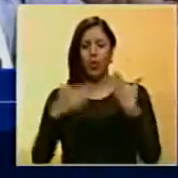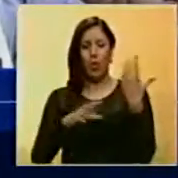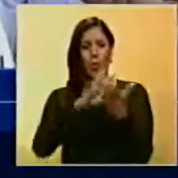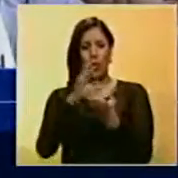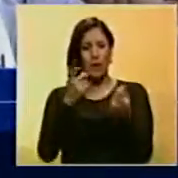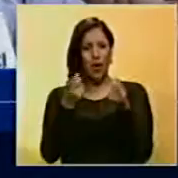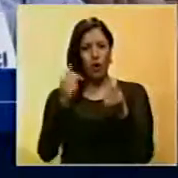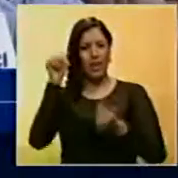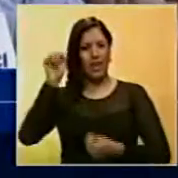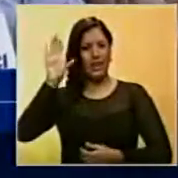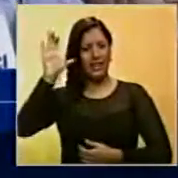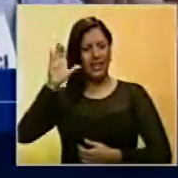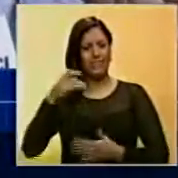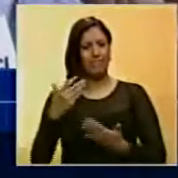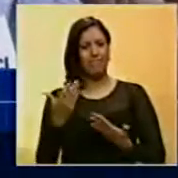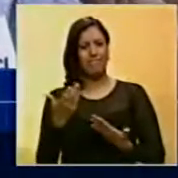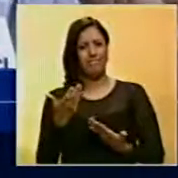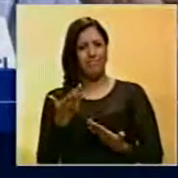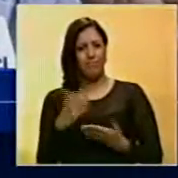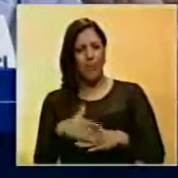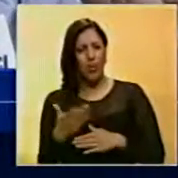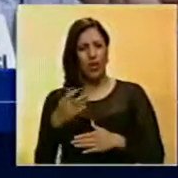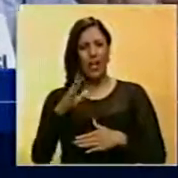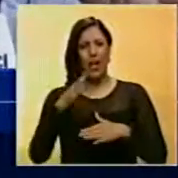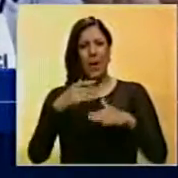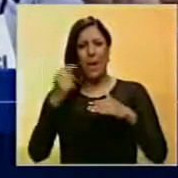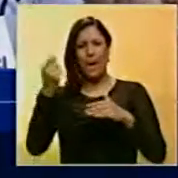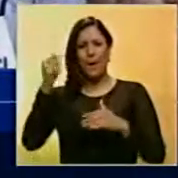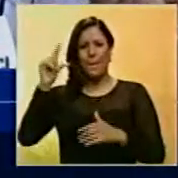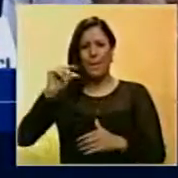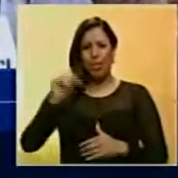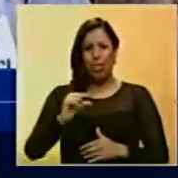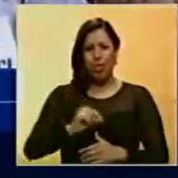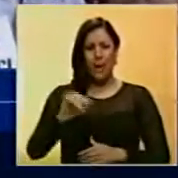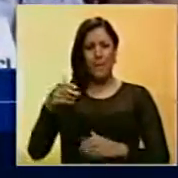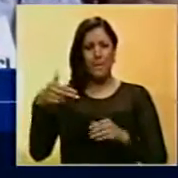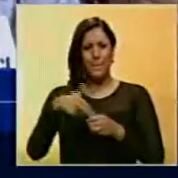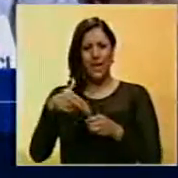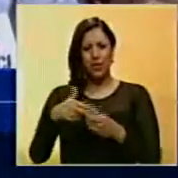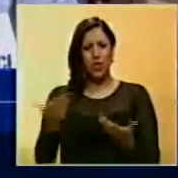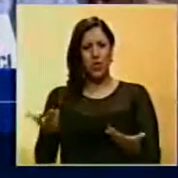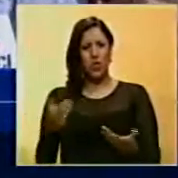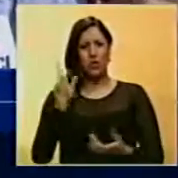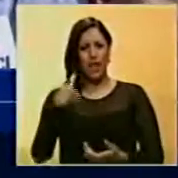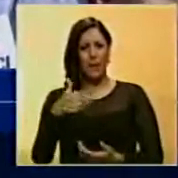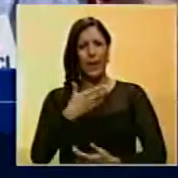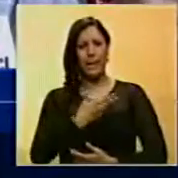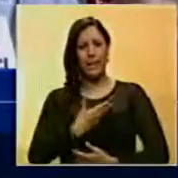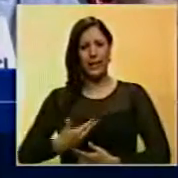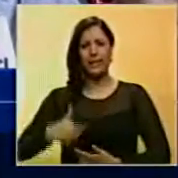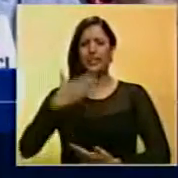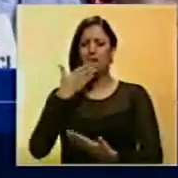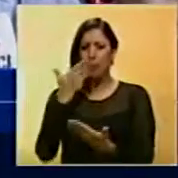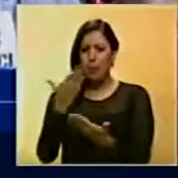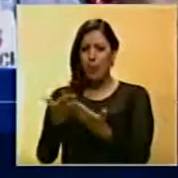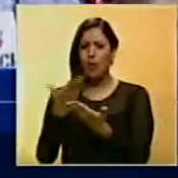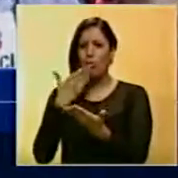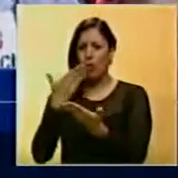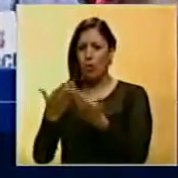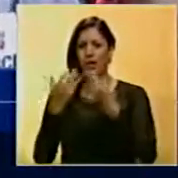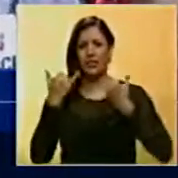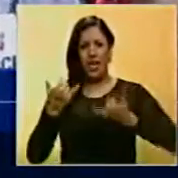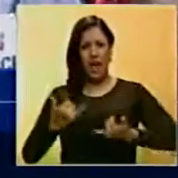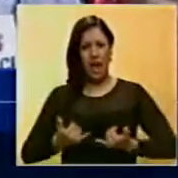económica que tenemos, que es producto de los bajos precios del petróleo y el presidente está haciendo una propuesta que marca